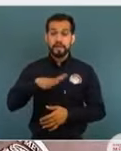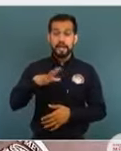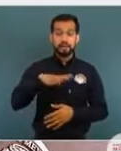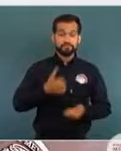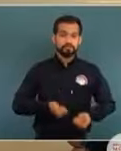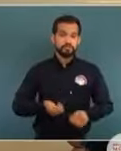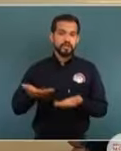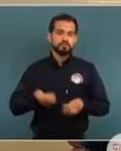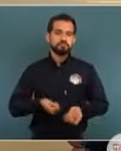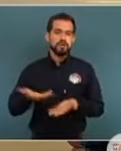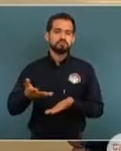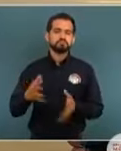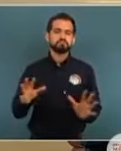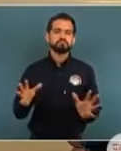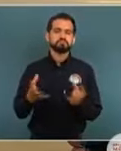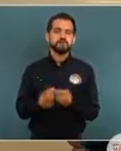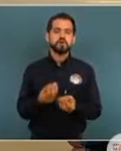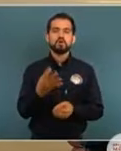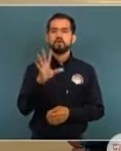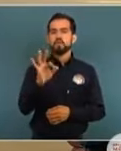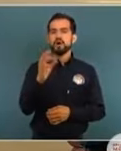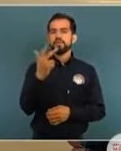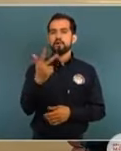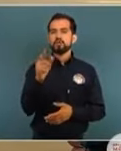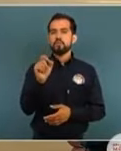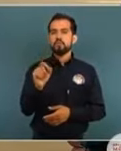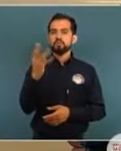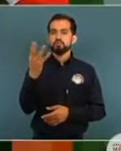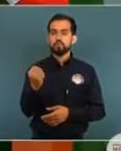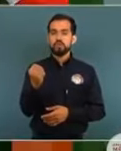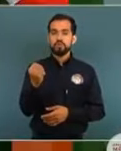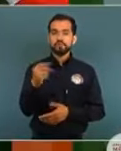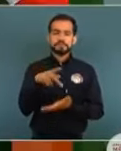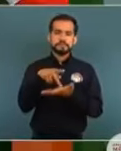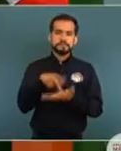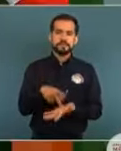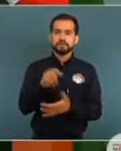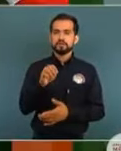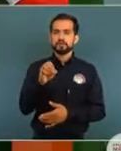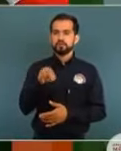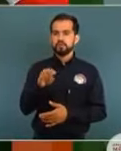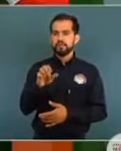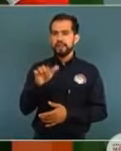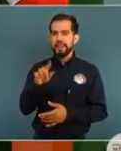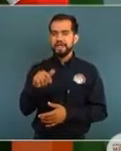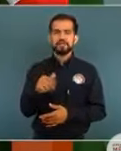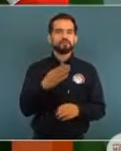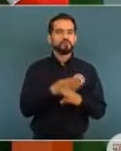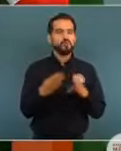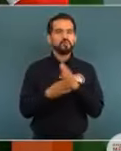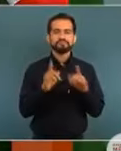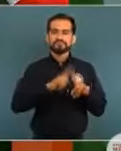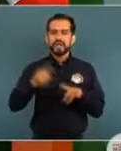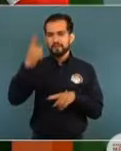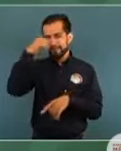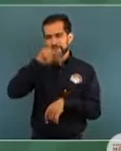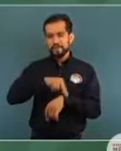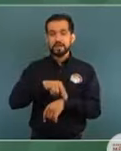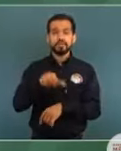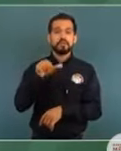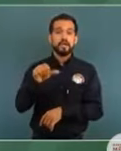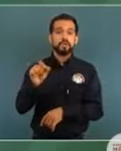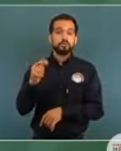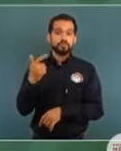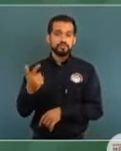transportado un total de 48.9 toneladas de insumos médicos, 16.7